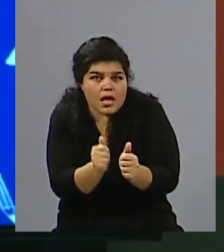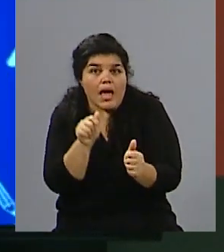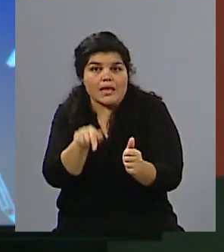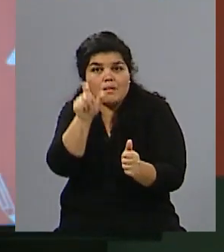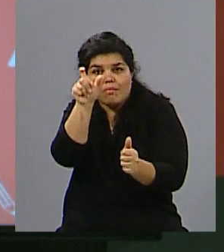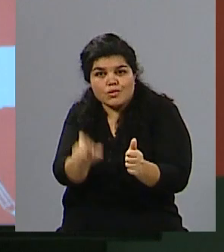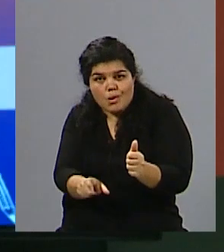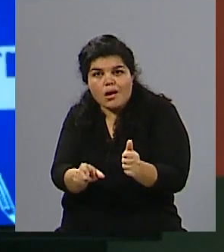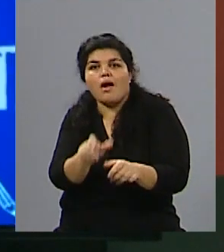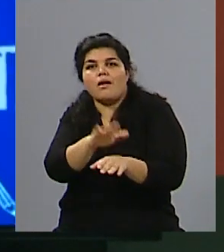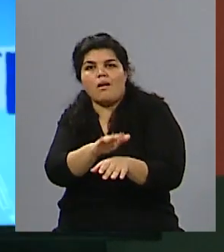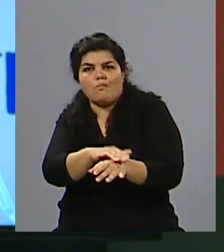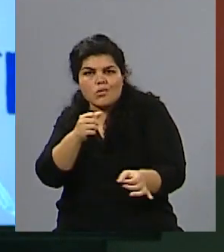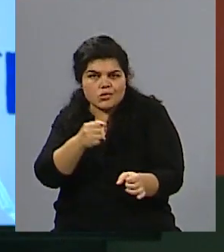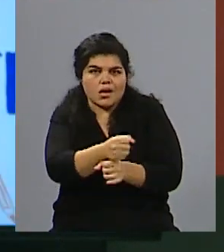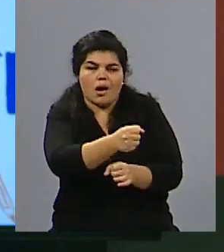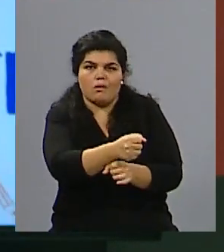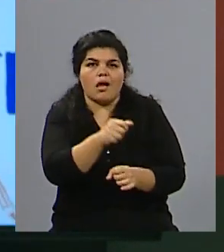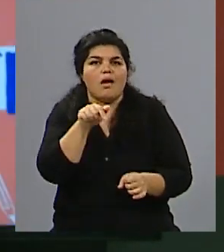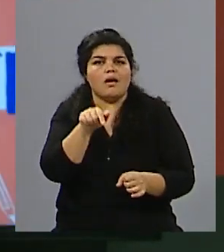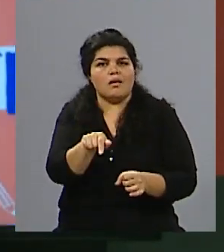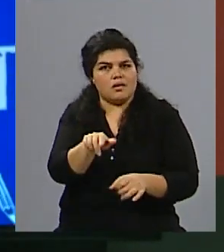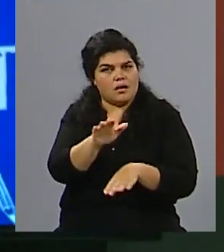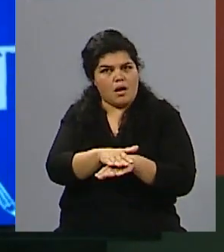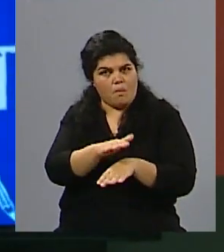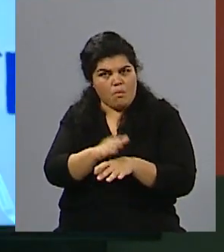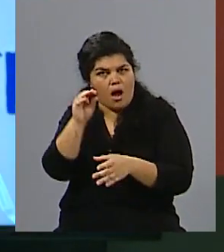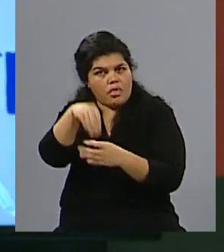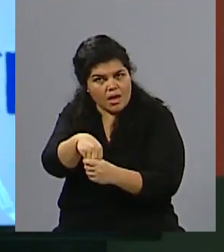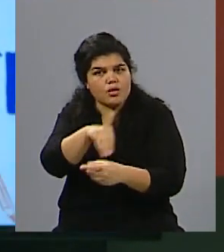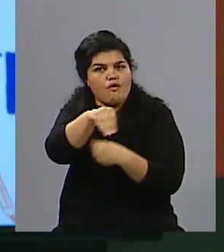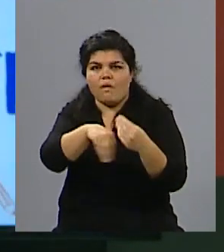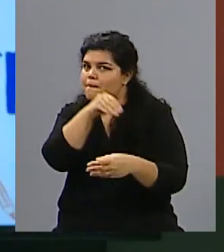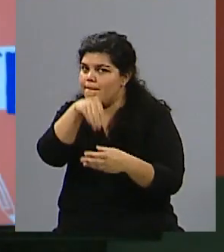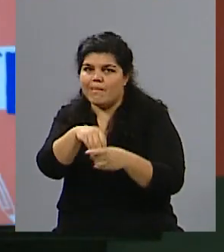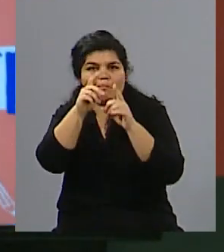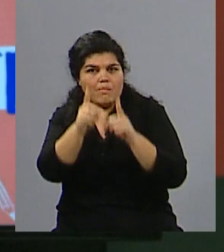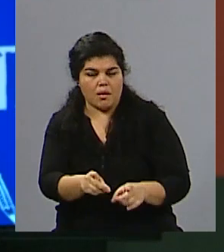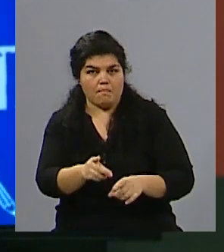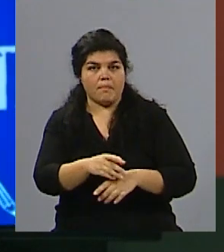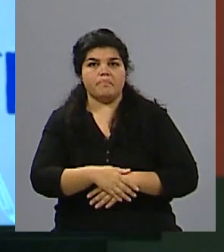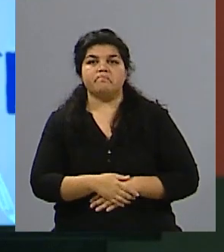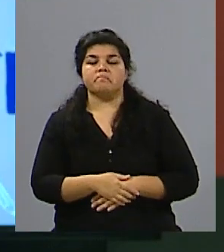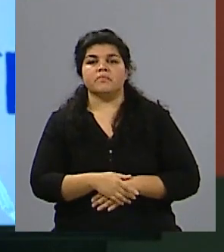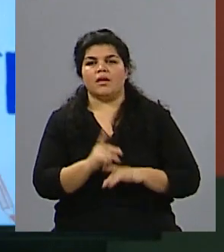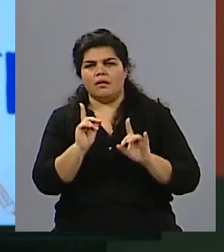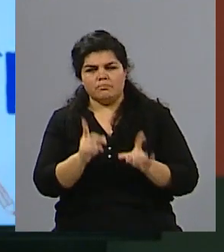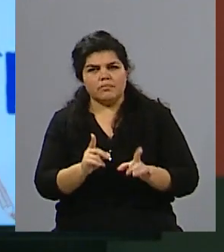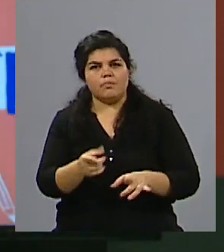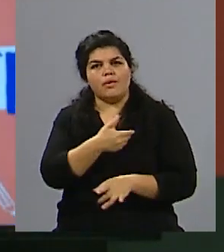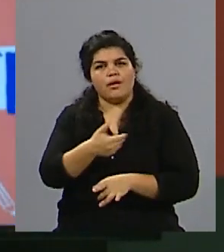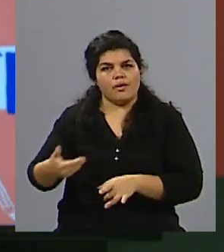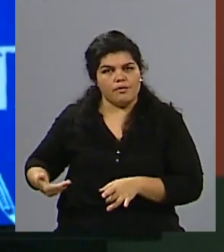es la que le causó el daño y la que terminó con su vida. Así que realmente hay, como decías vos, políticas públicas.